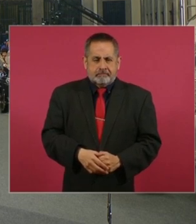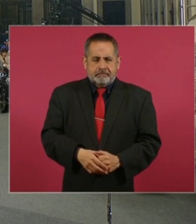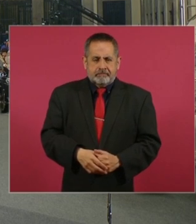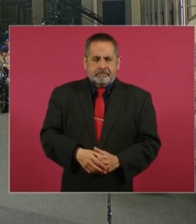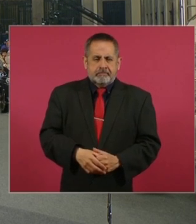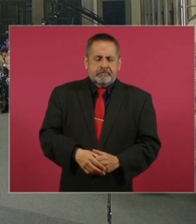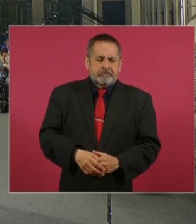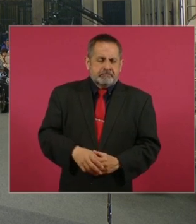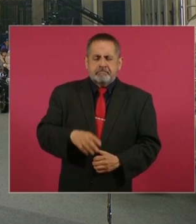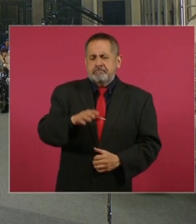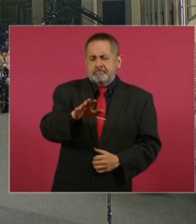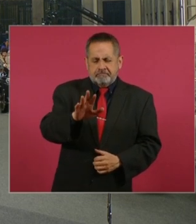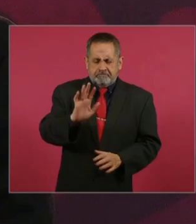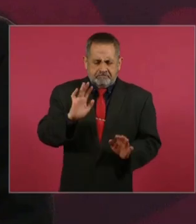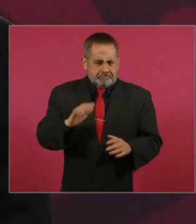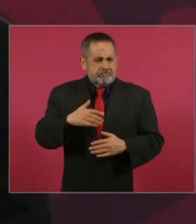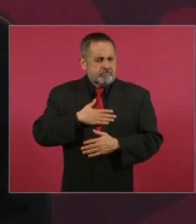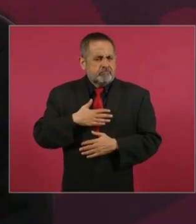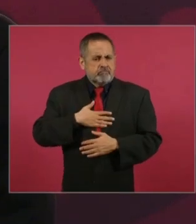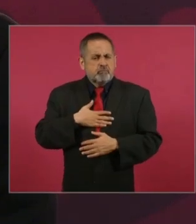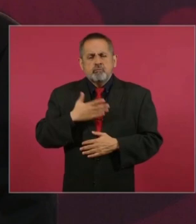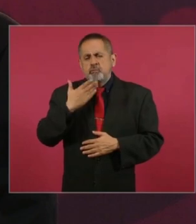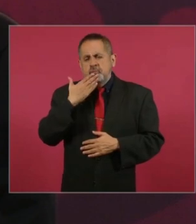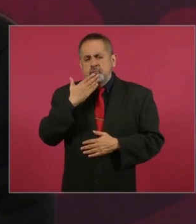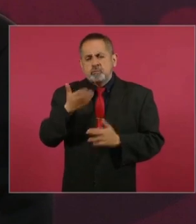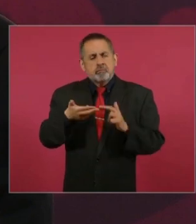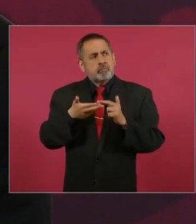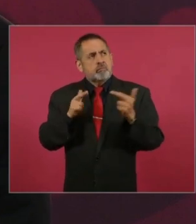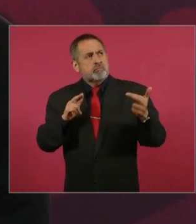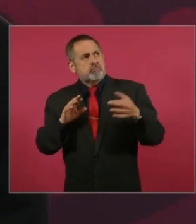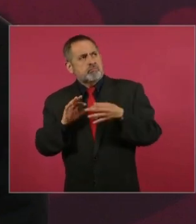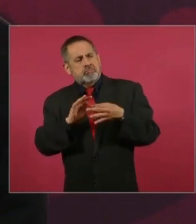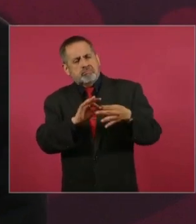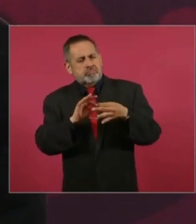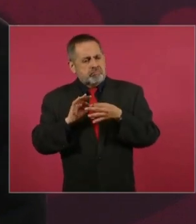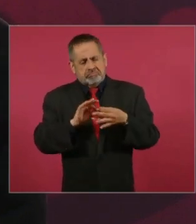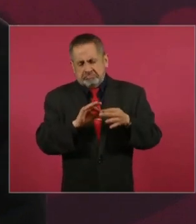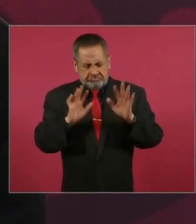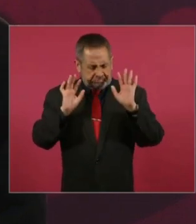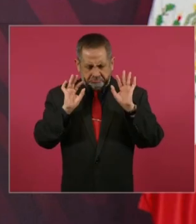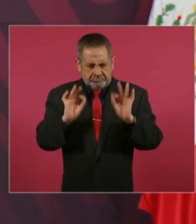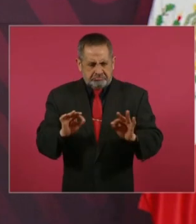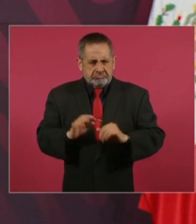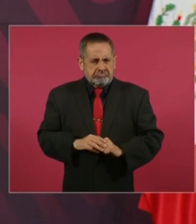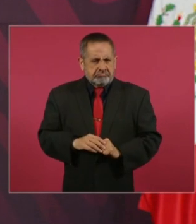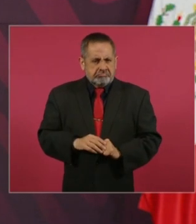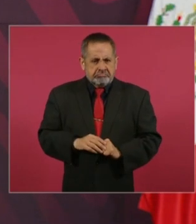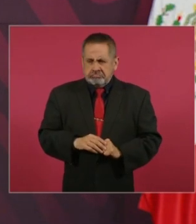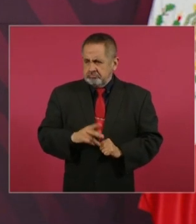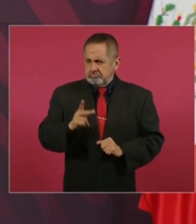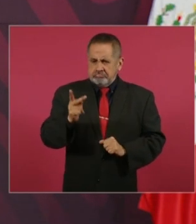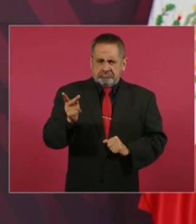nosotros llevamos buenas relaciones con los dos